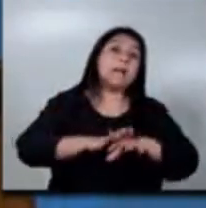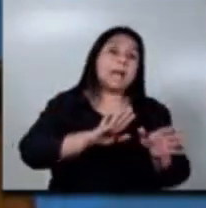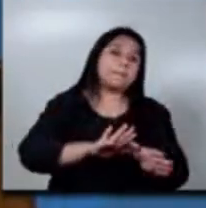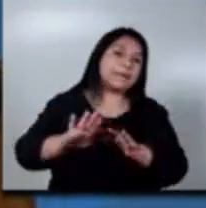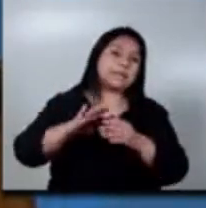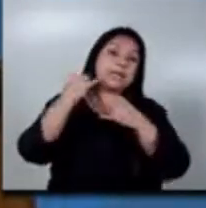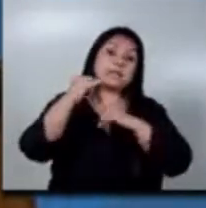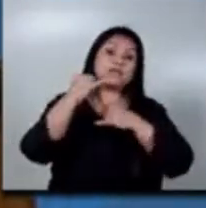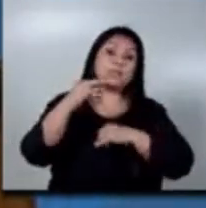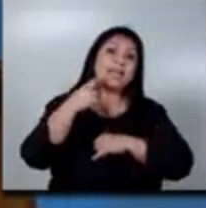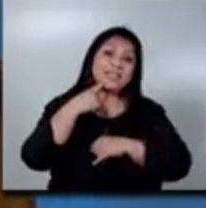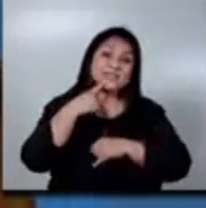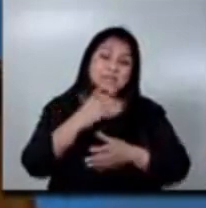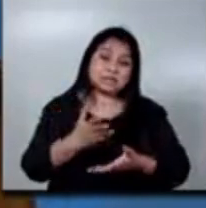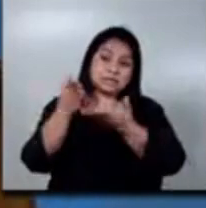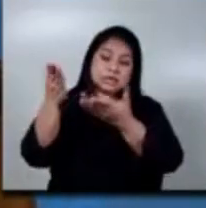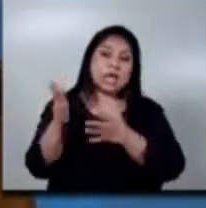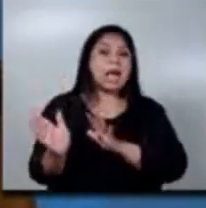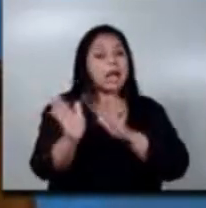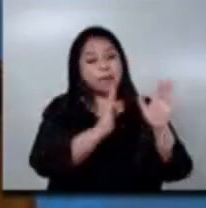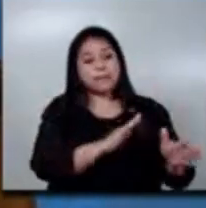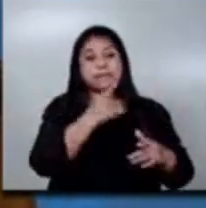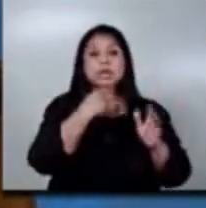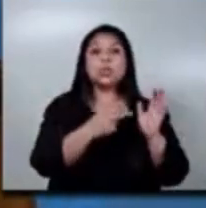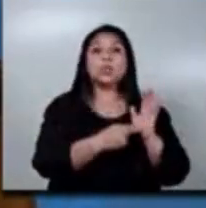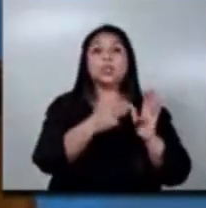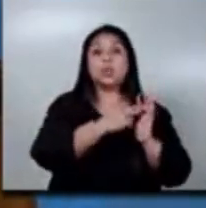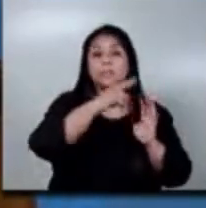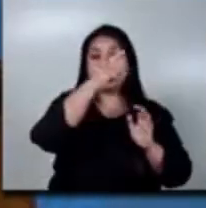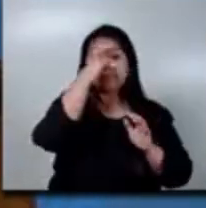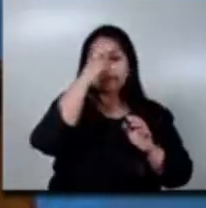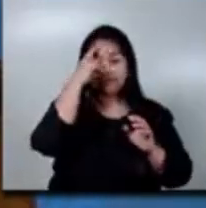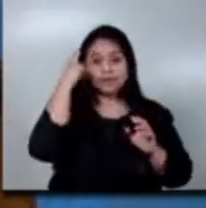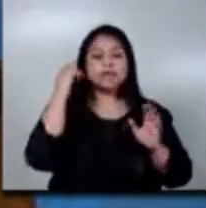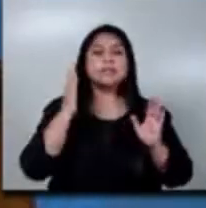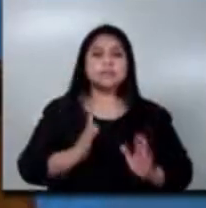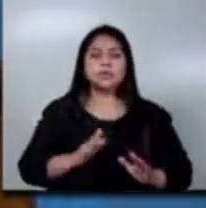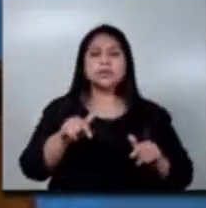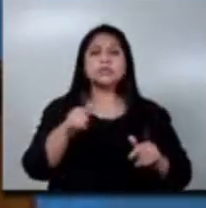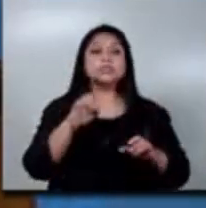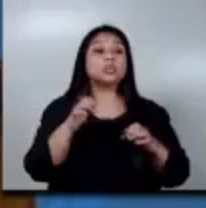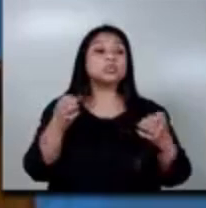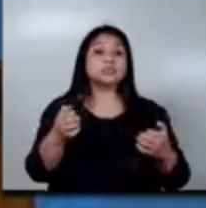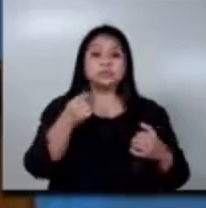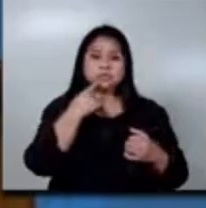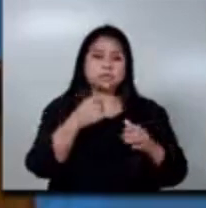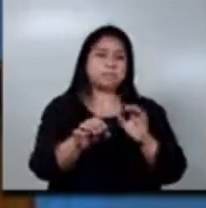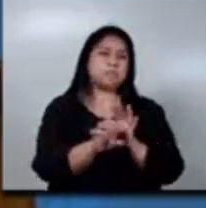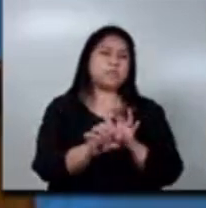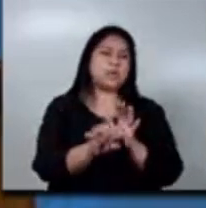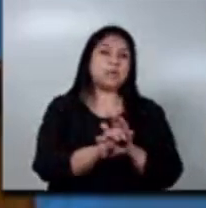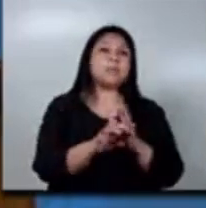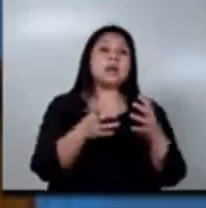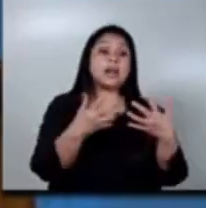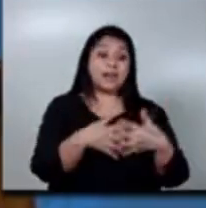del empleador una nómina de trabajadores. Así que en esta plataforma, las empresas que se dedican a estas actividades